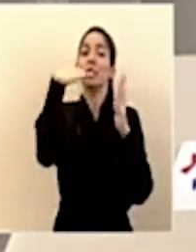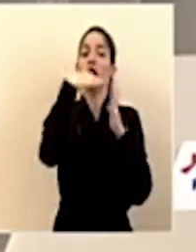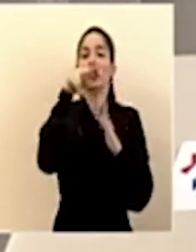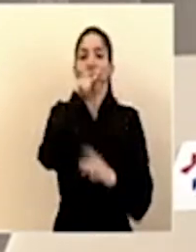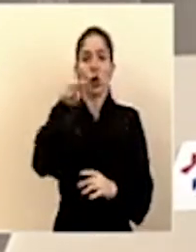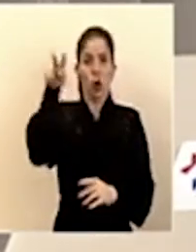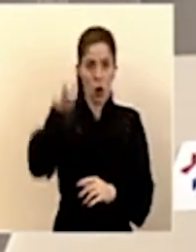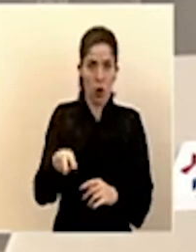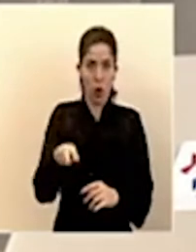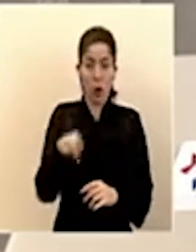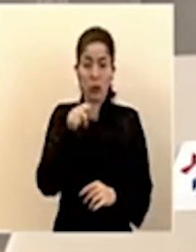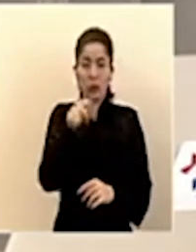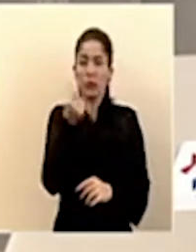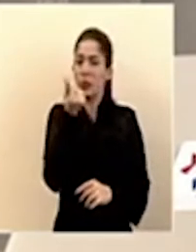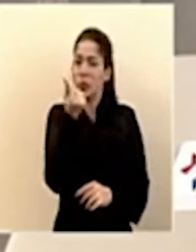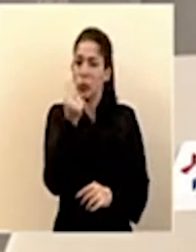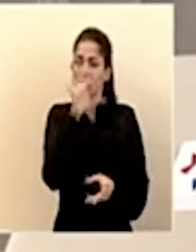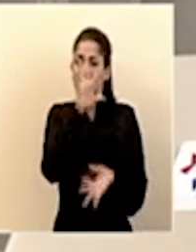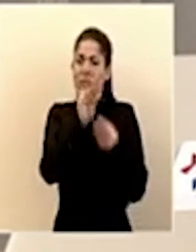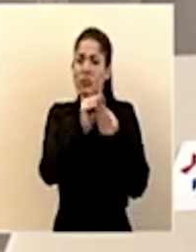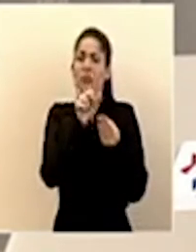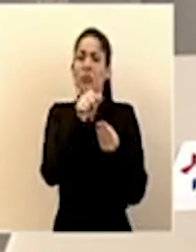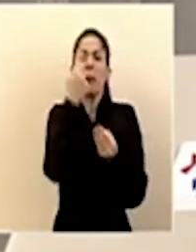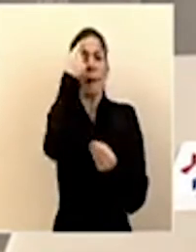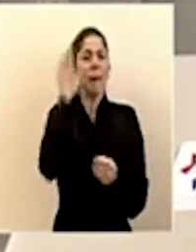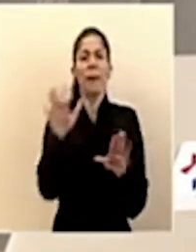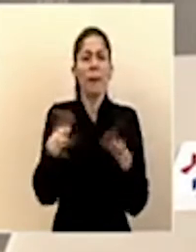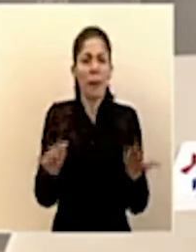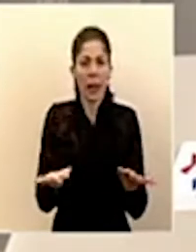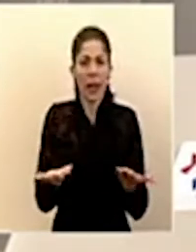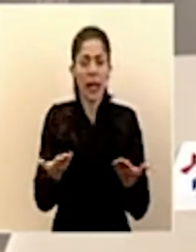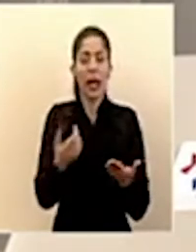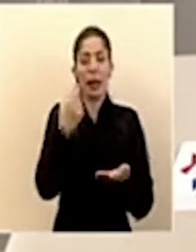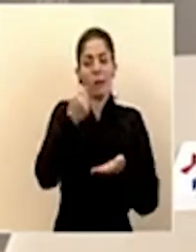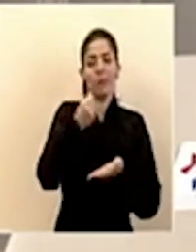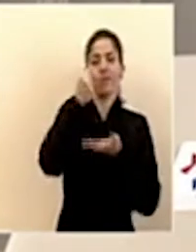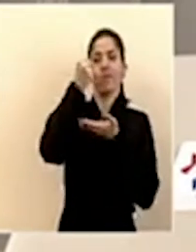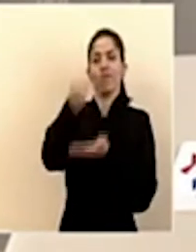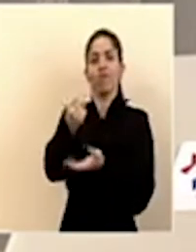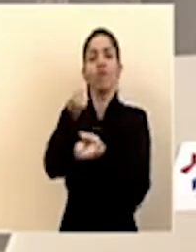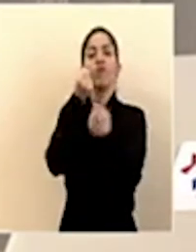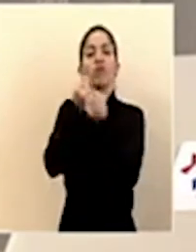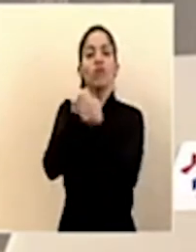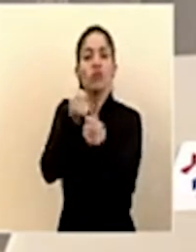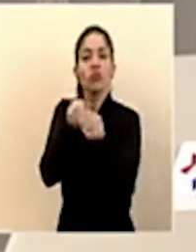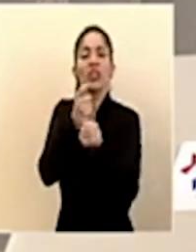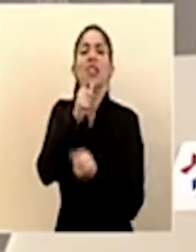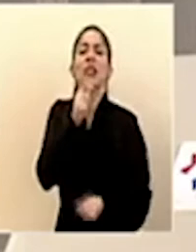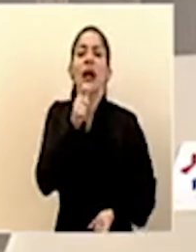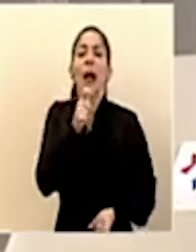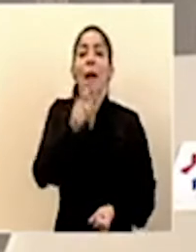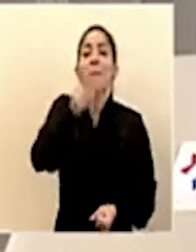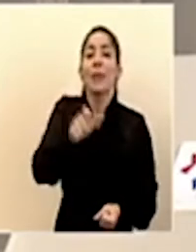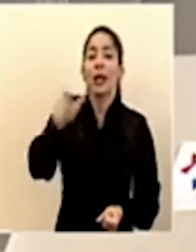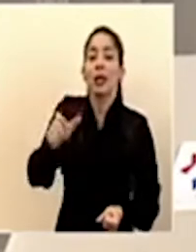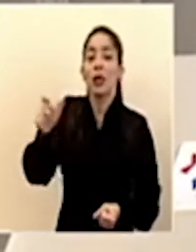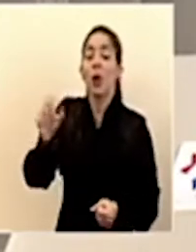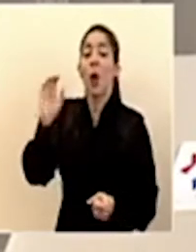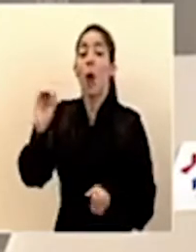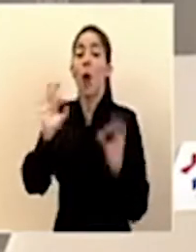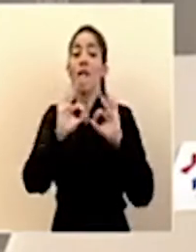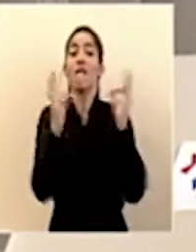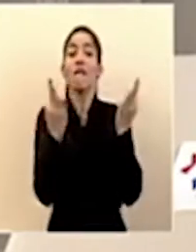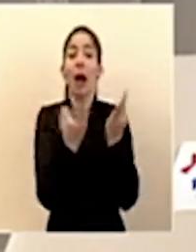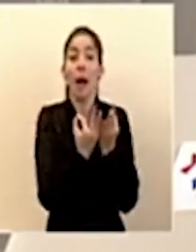y esa suma se destinará a apoyar a las personas, a las familias que se vean